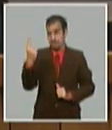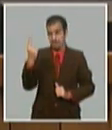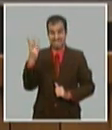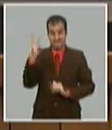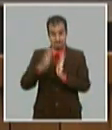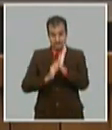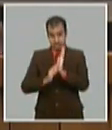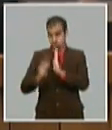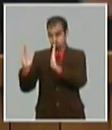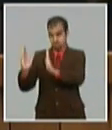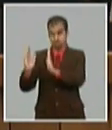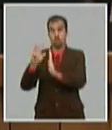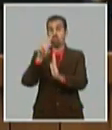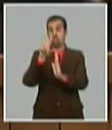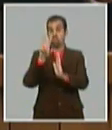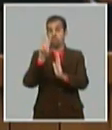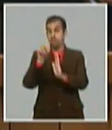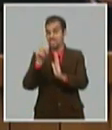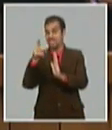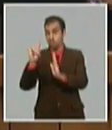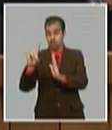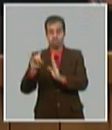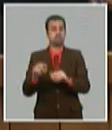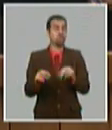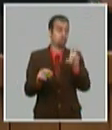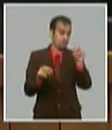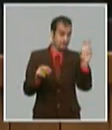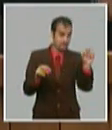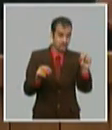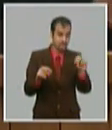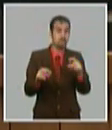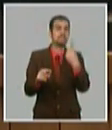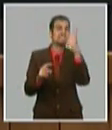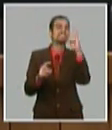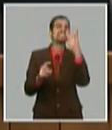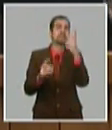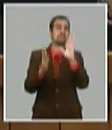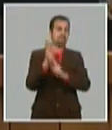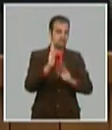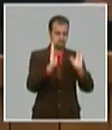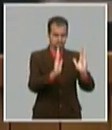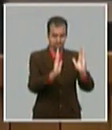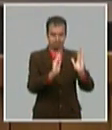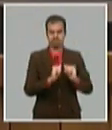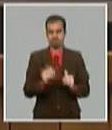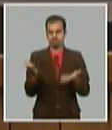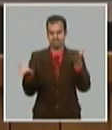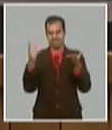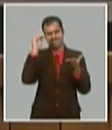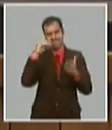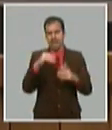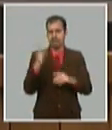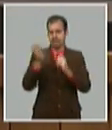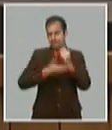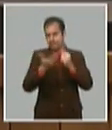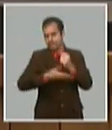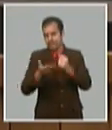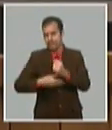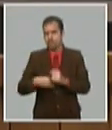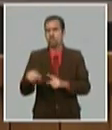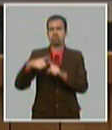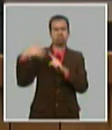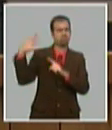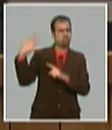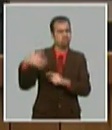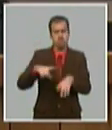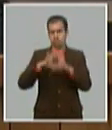2020 contra el primer trimestre del 2019 que es la estacionalidad de la safra del turismo no todos los trimestres